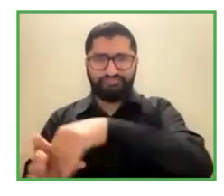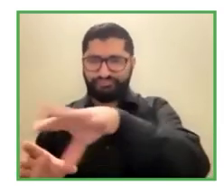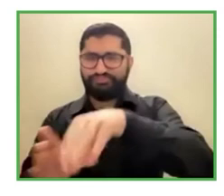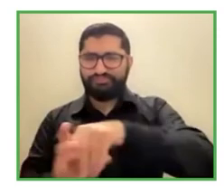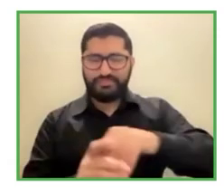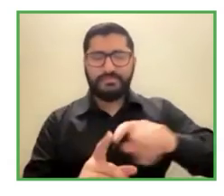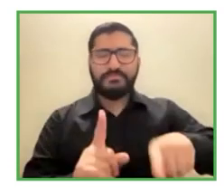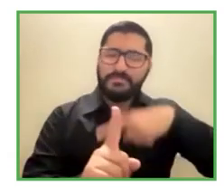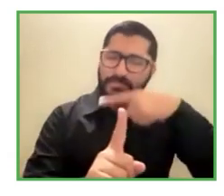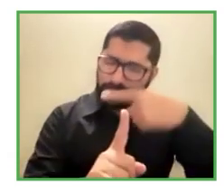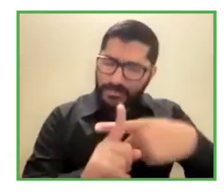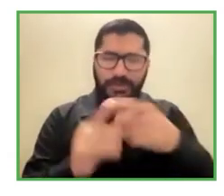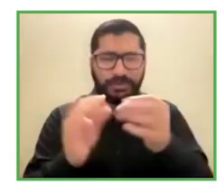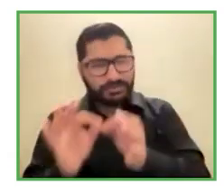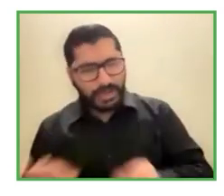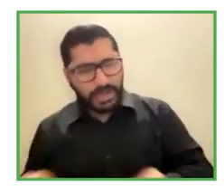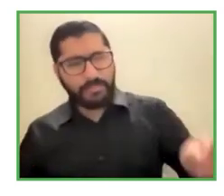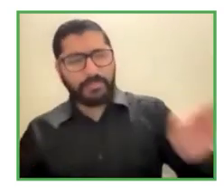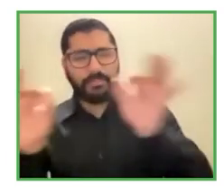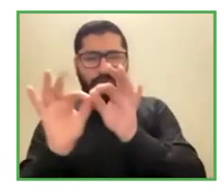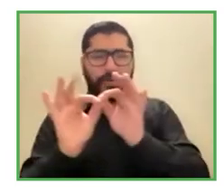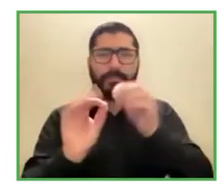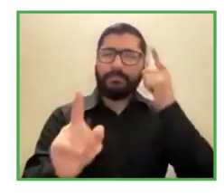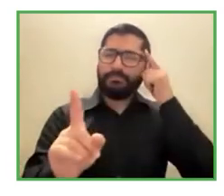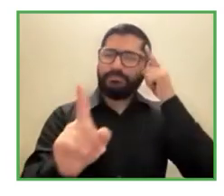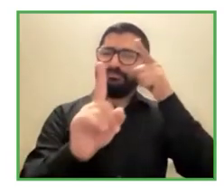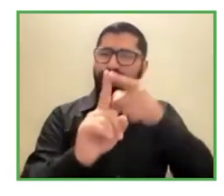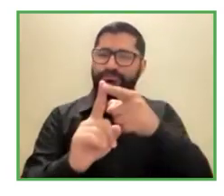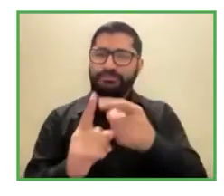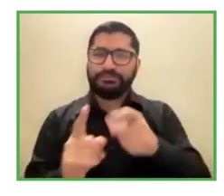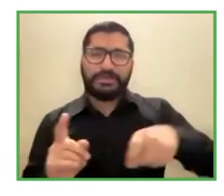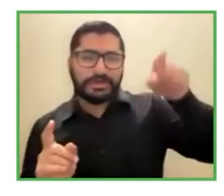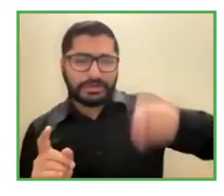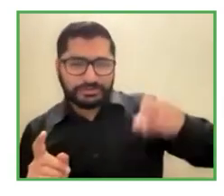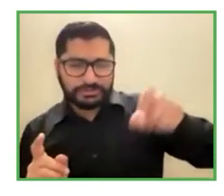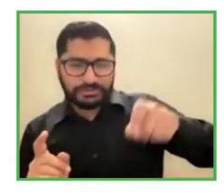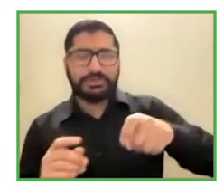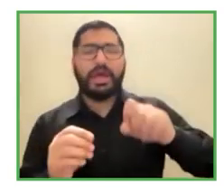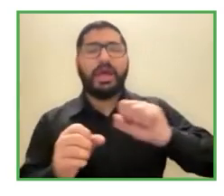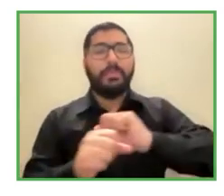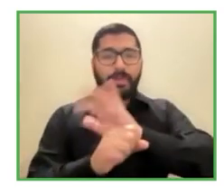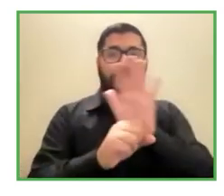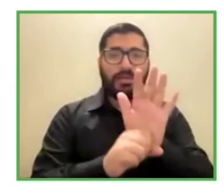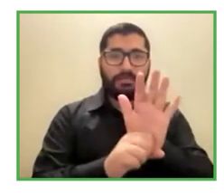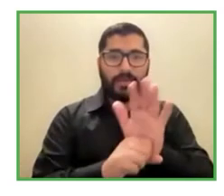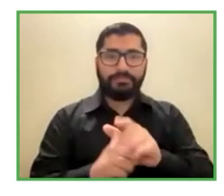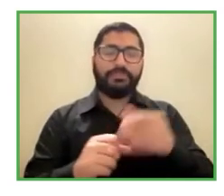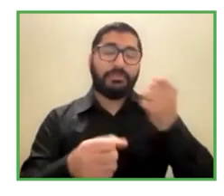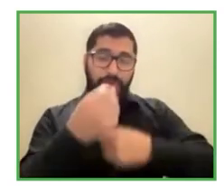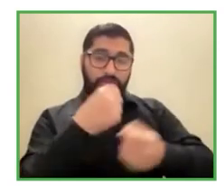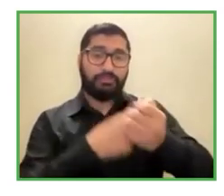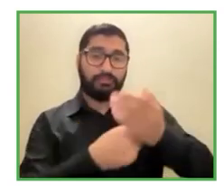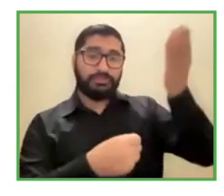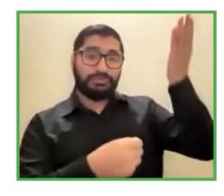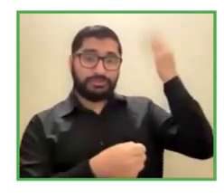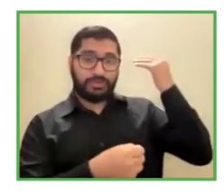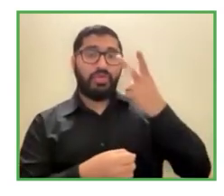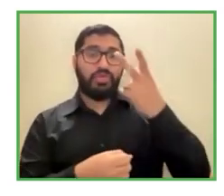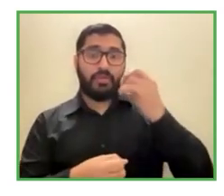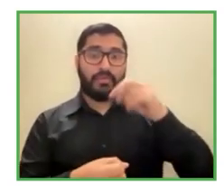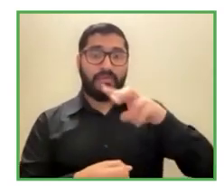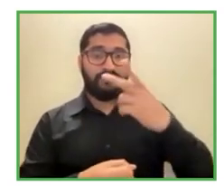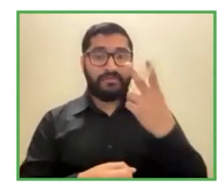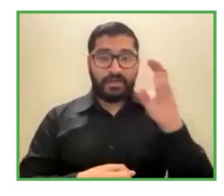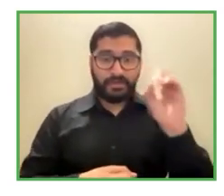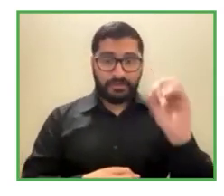-19 y como resultado de esto en el año 2020 el primer año del COVID-19 nuestros ingresos aumentaron